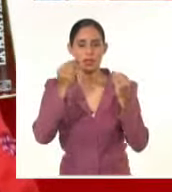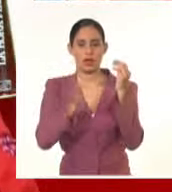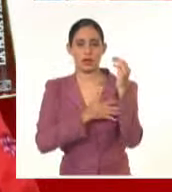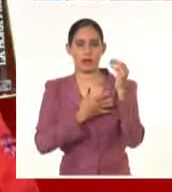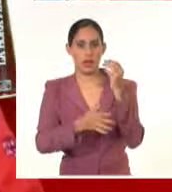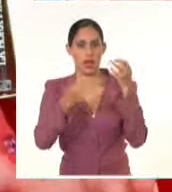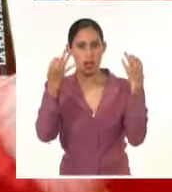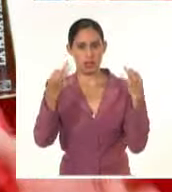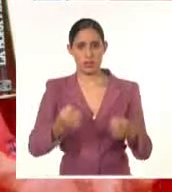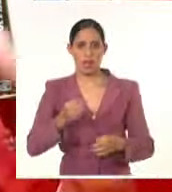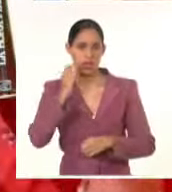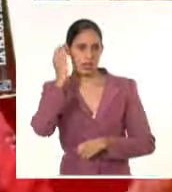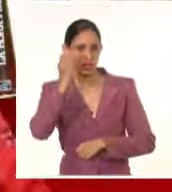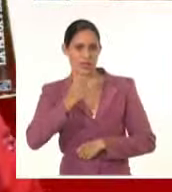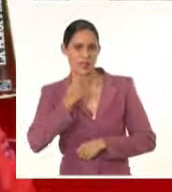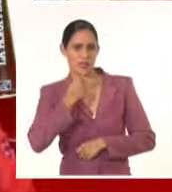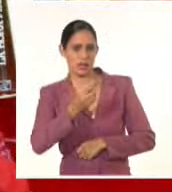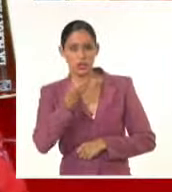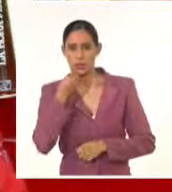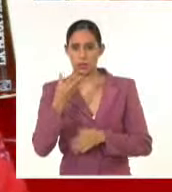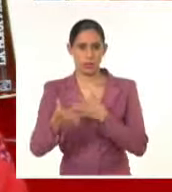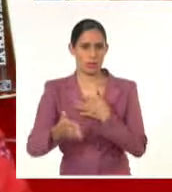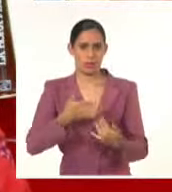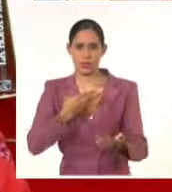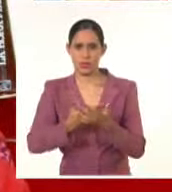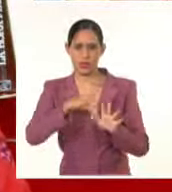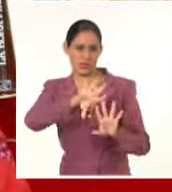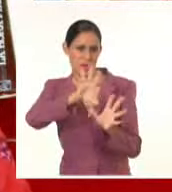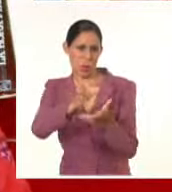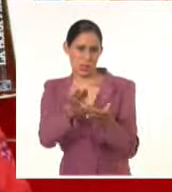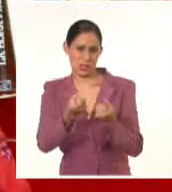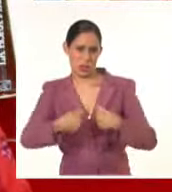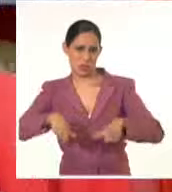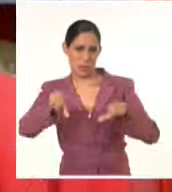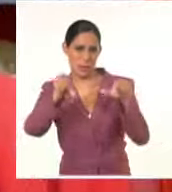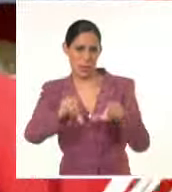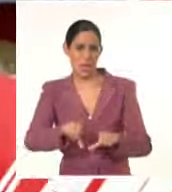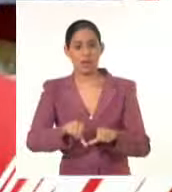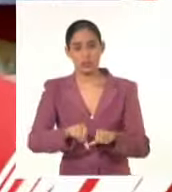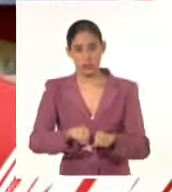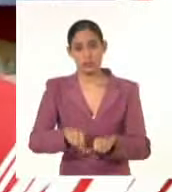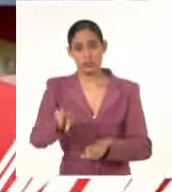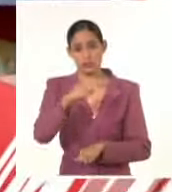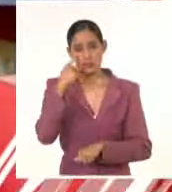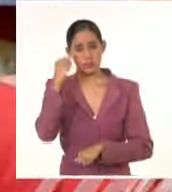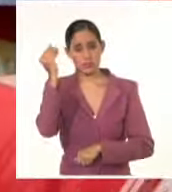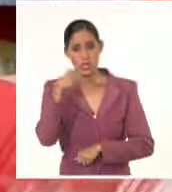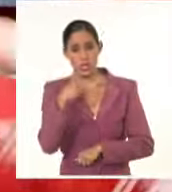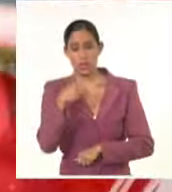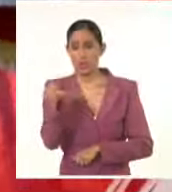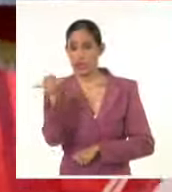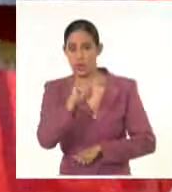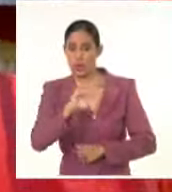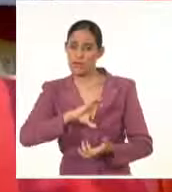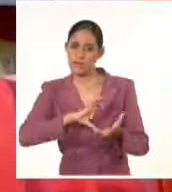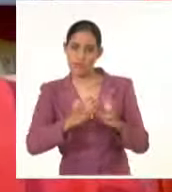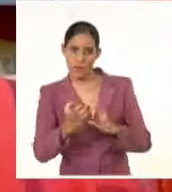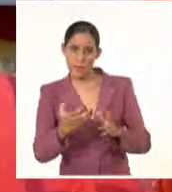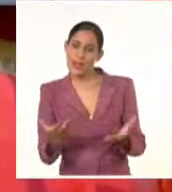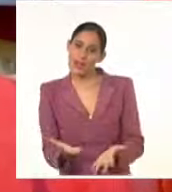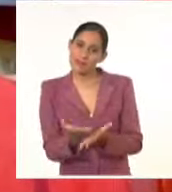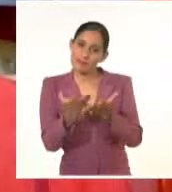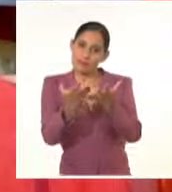que la critique, que critique los males que estamos viviendo, como todo el mundo, pero que al mismo tiempo ofrezca una luz de